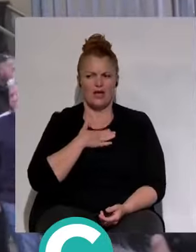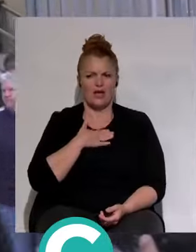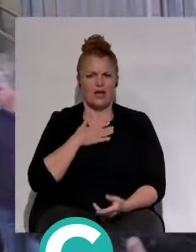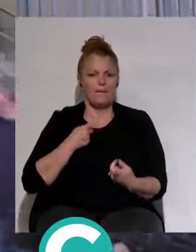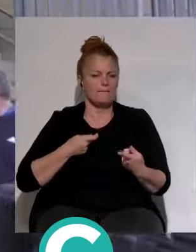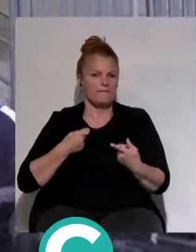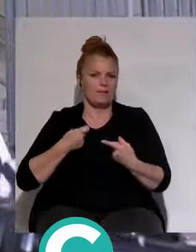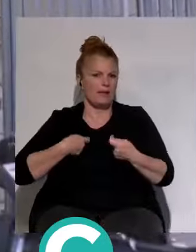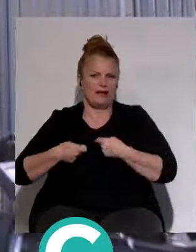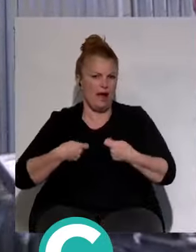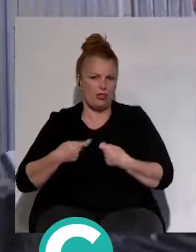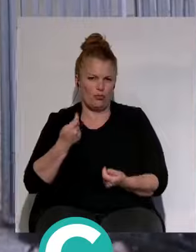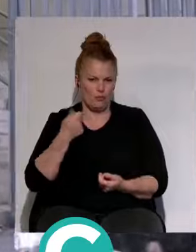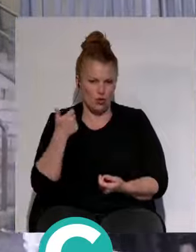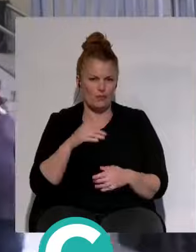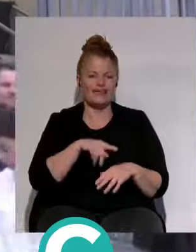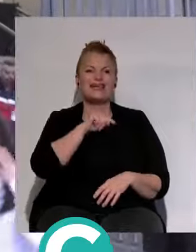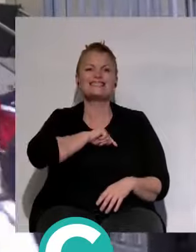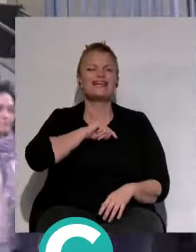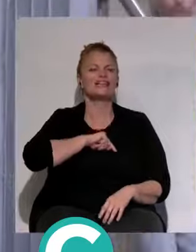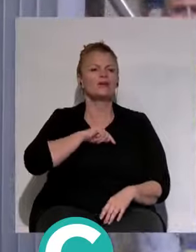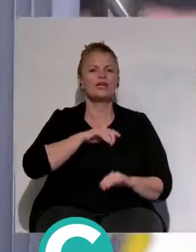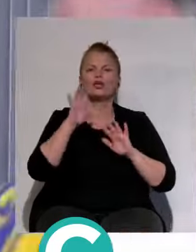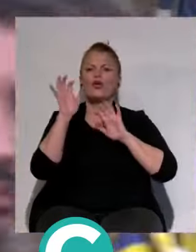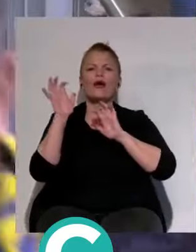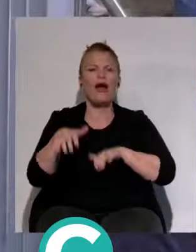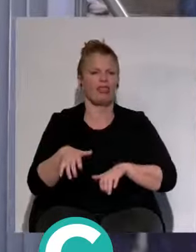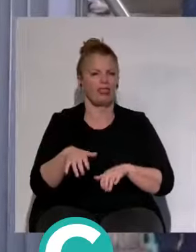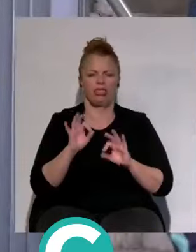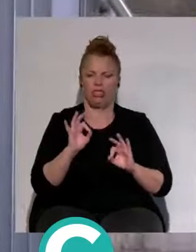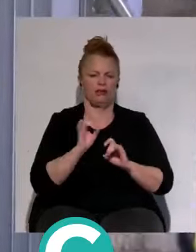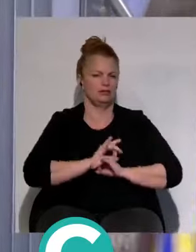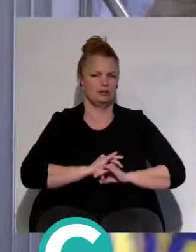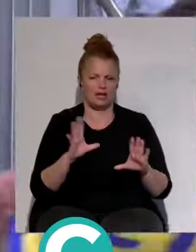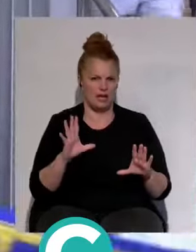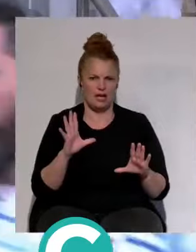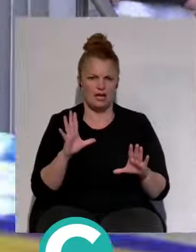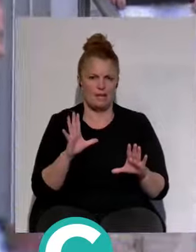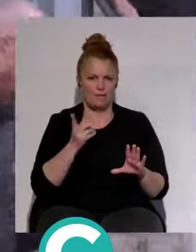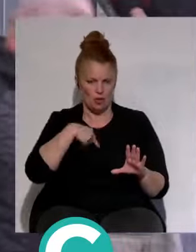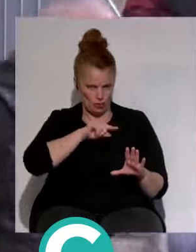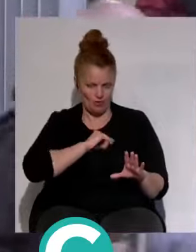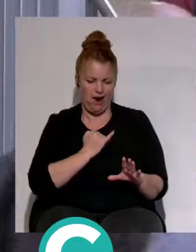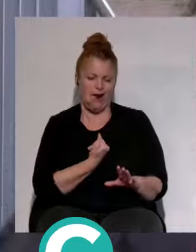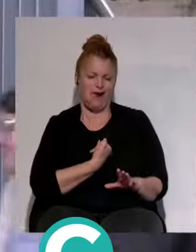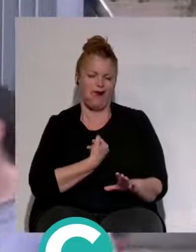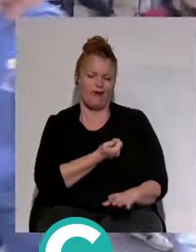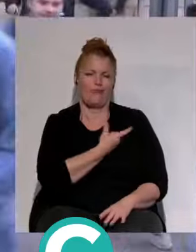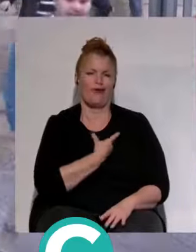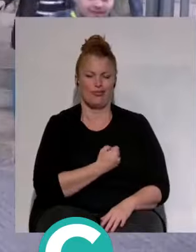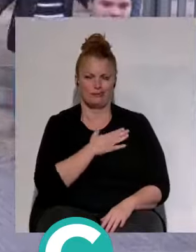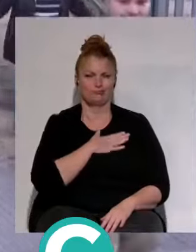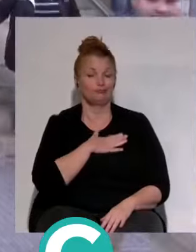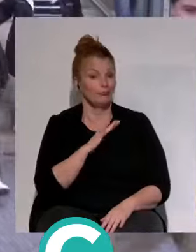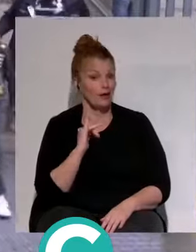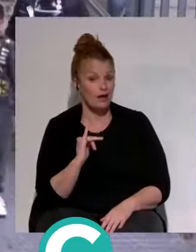mercado, ¿eh? Pero el sentimiento que ha dictado es indudable, que existe. Eso lo llevamos nosotros en el corazón, ¿no? Lo que pasa es que